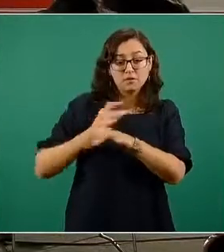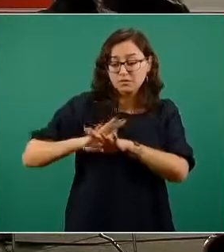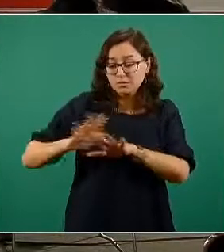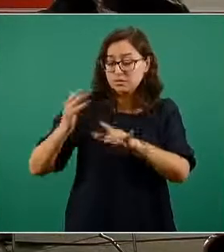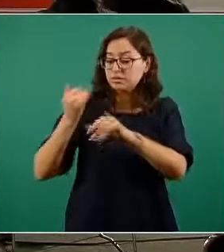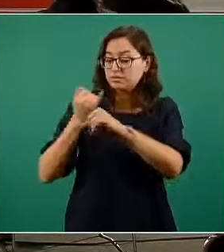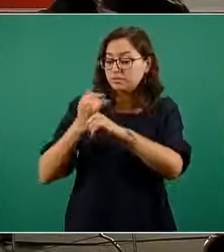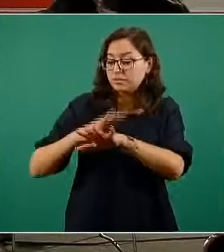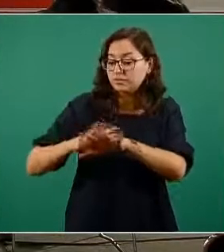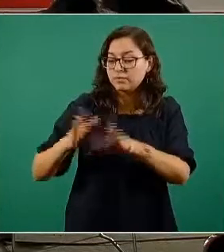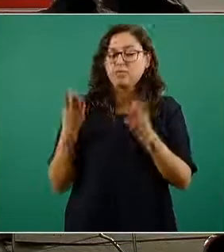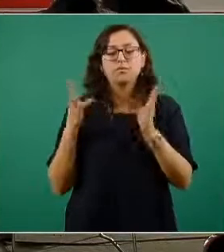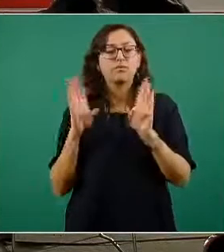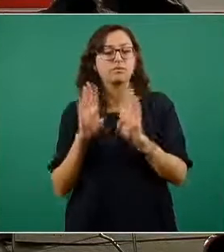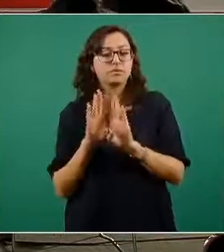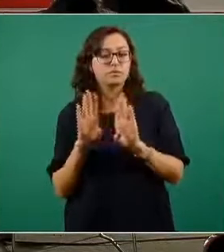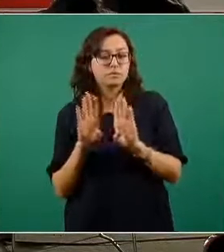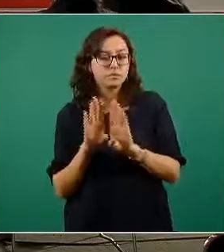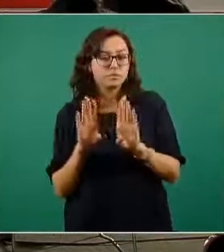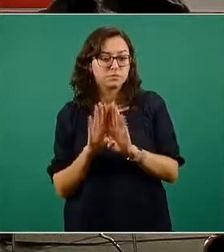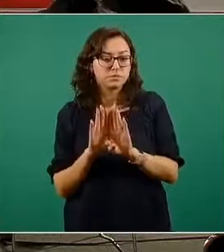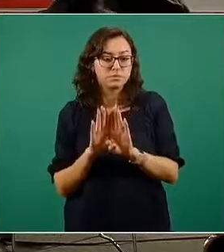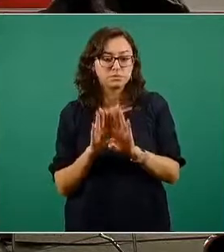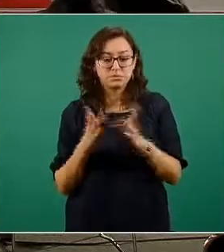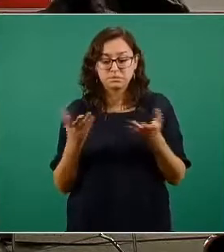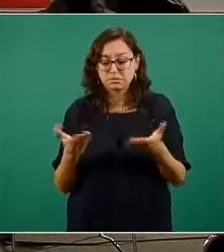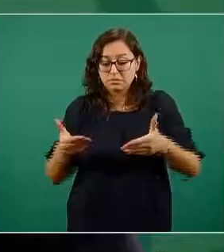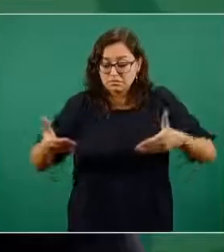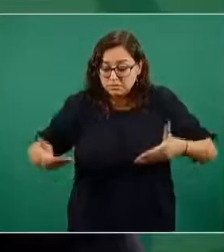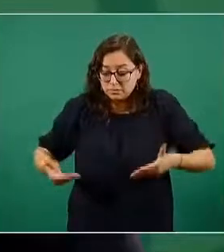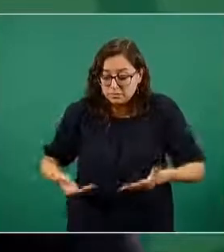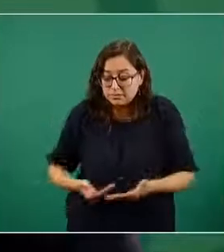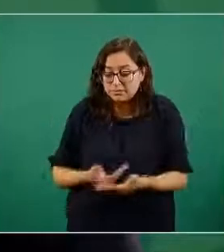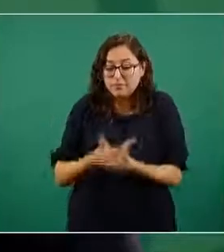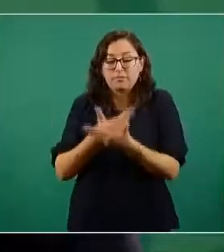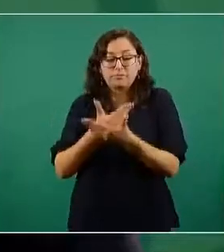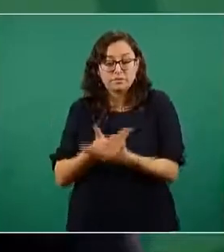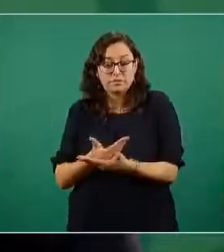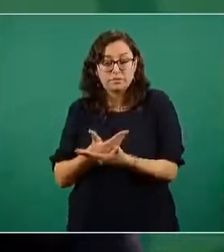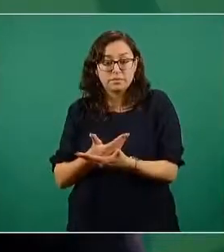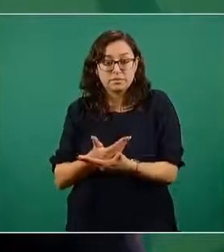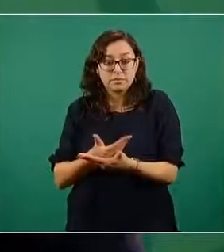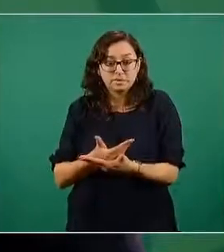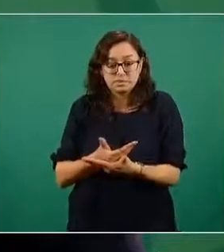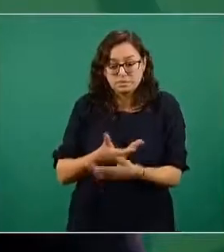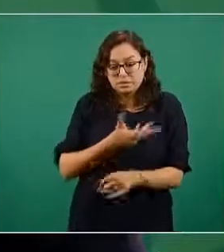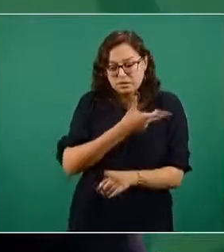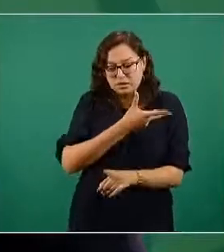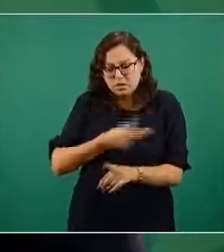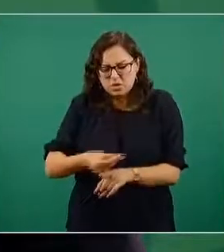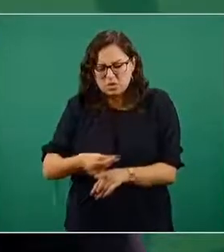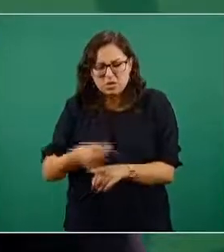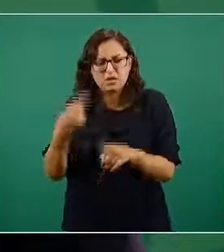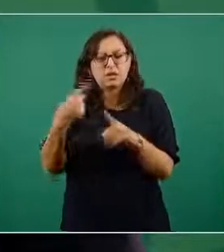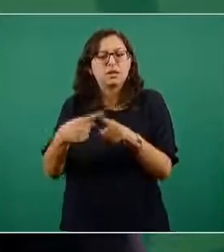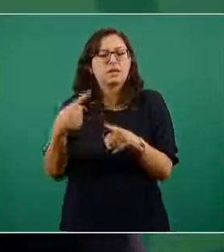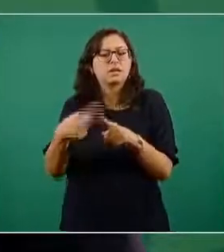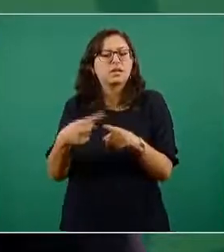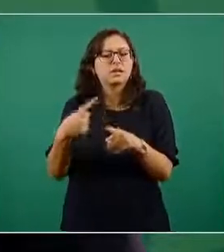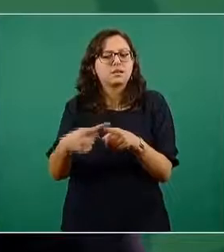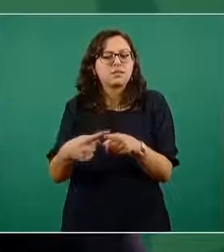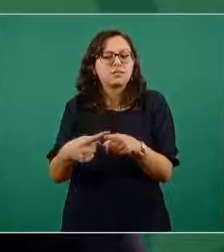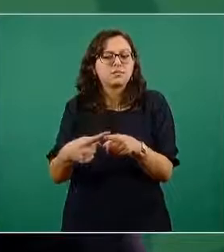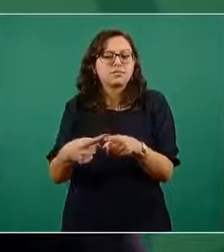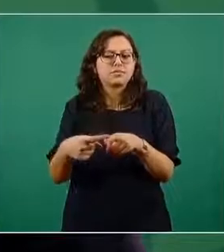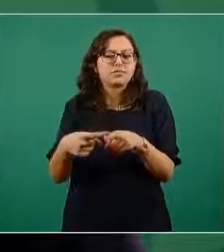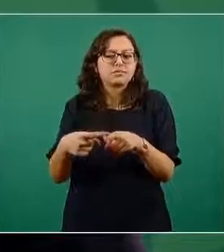la transmisión hacia la persona recién nacida normalmente ocurre de forma horizontal ¿qué quiere decir eso? que el